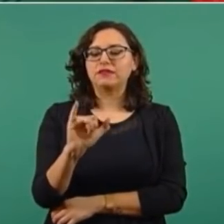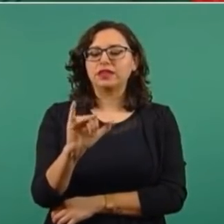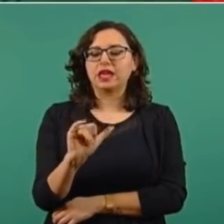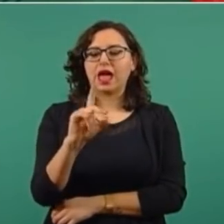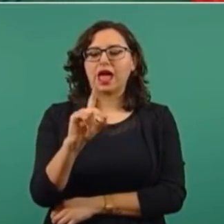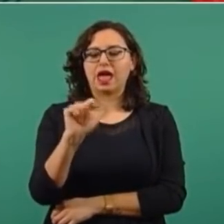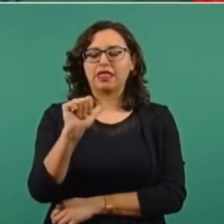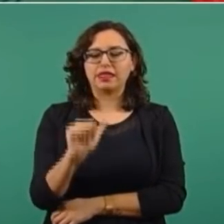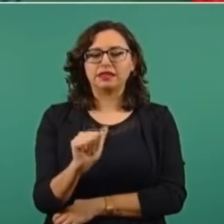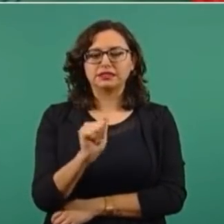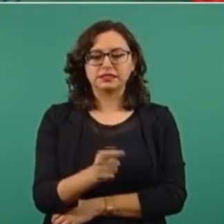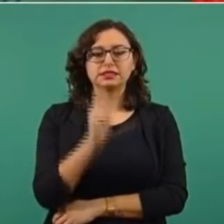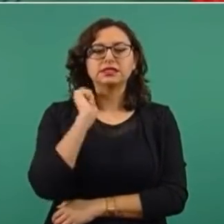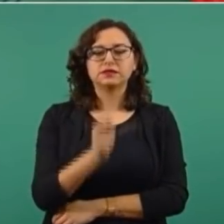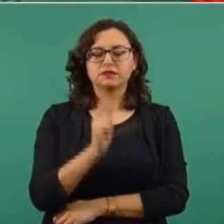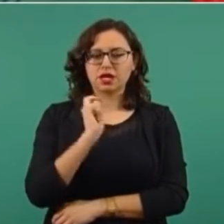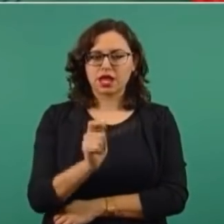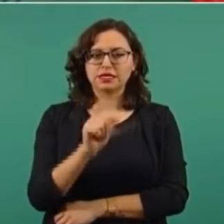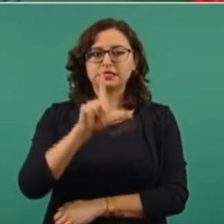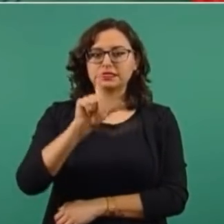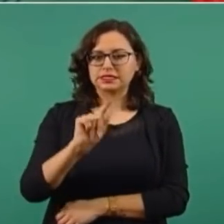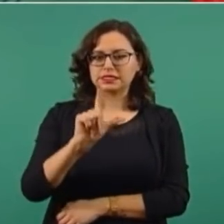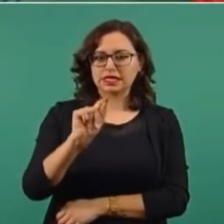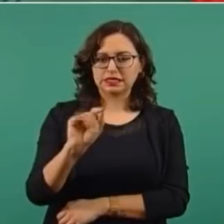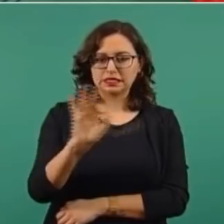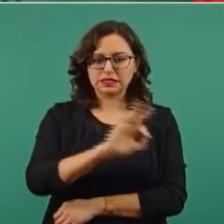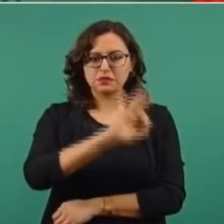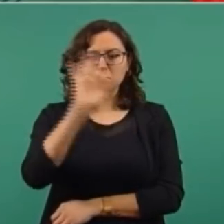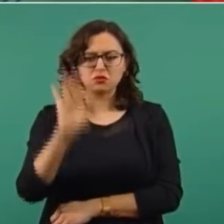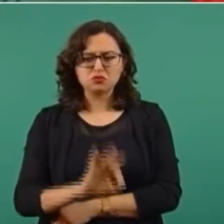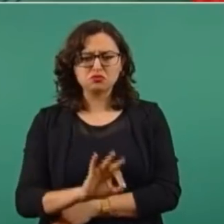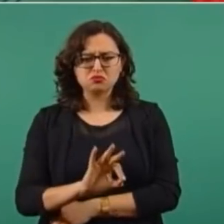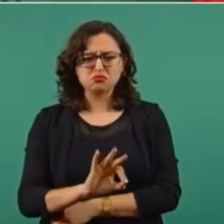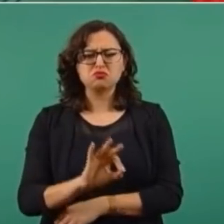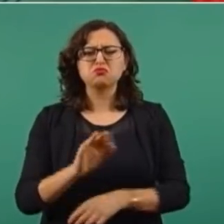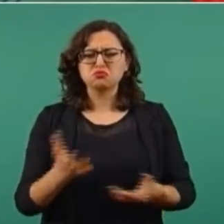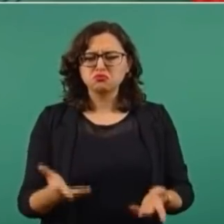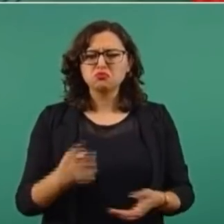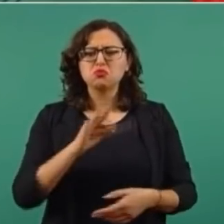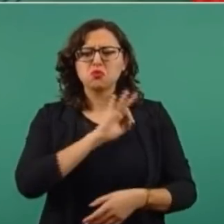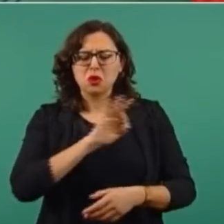se podría lograr un acuerdo con una parte